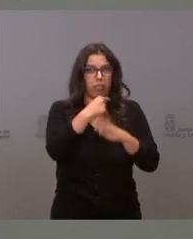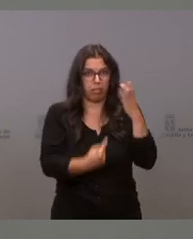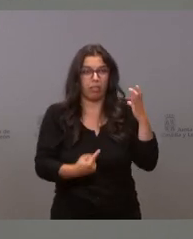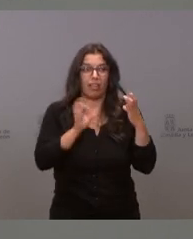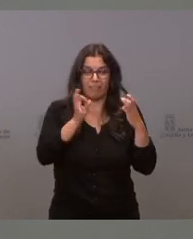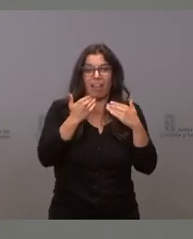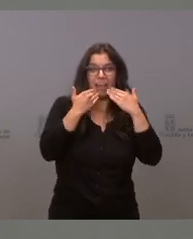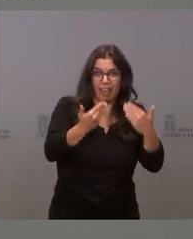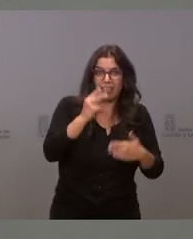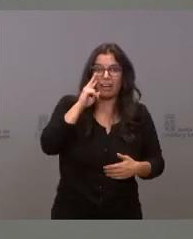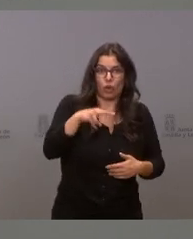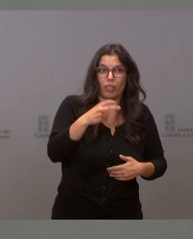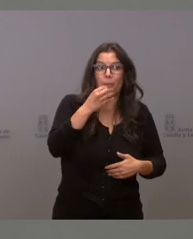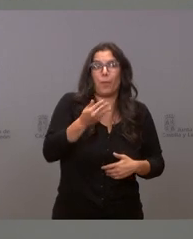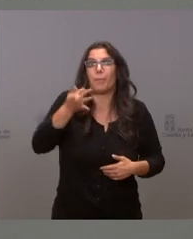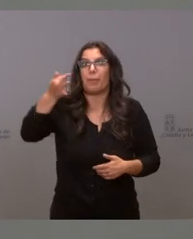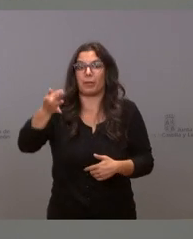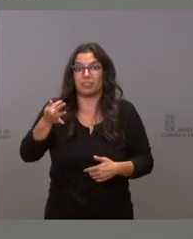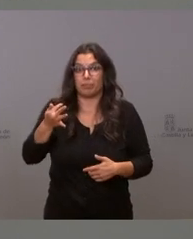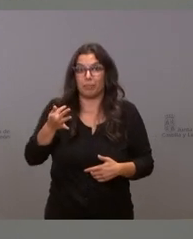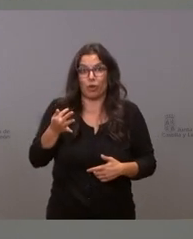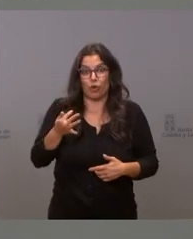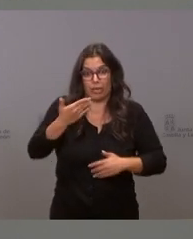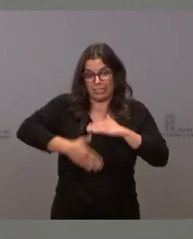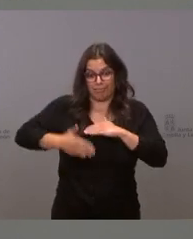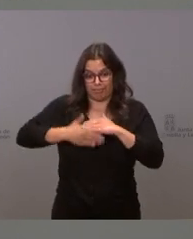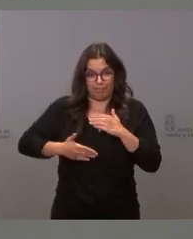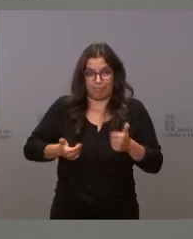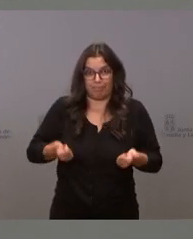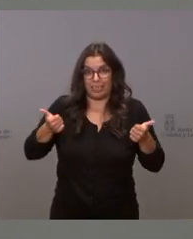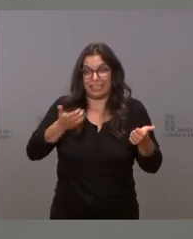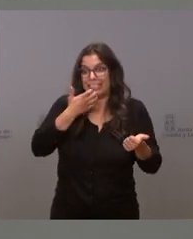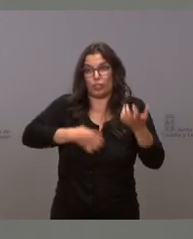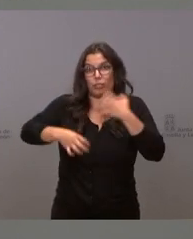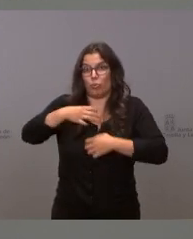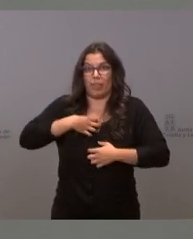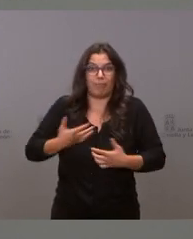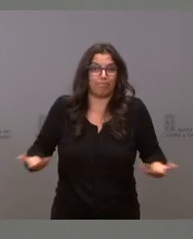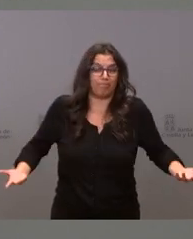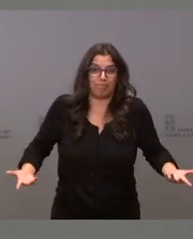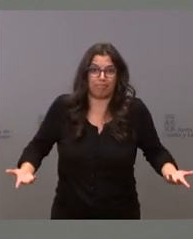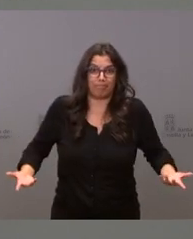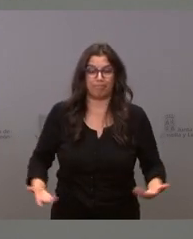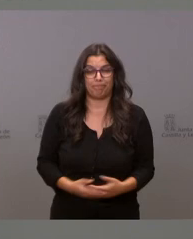reconocerles pero es que lo posible es lo posible lo que no es posible es que no podemos hacer